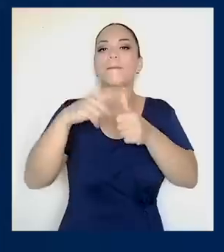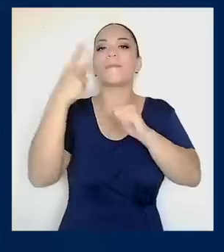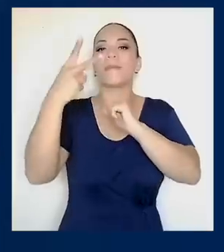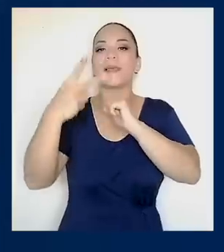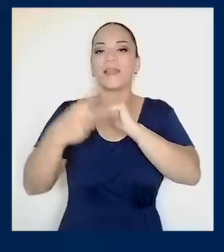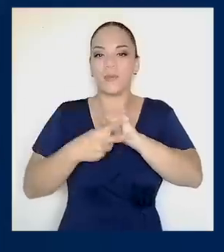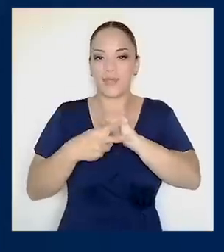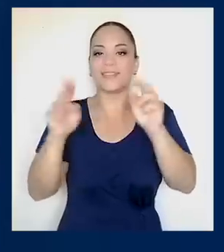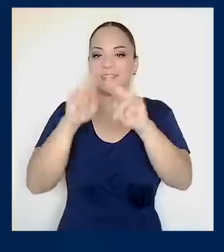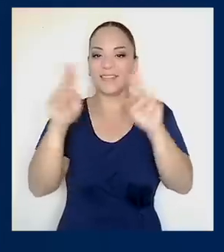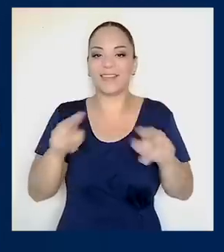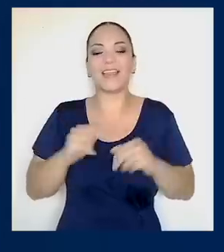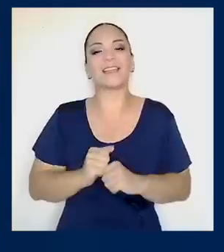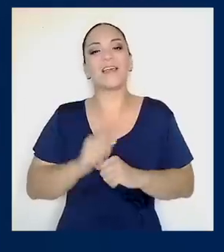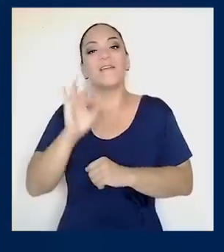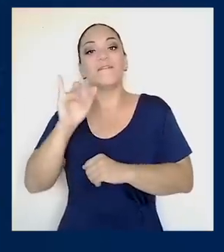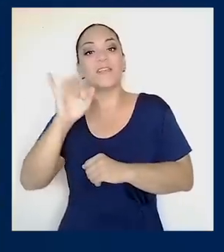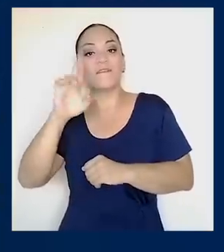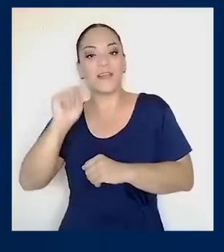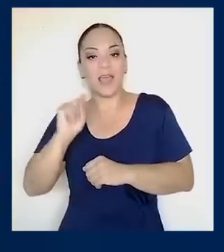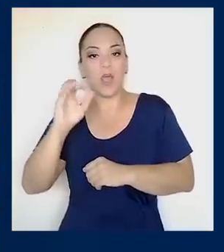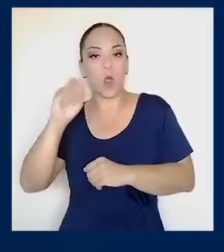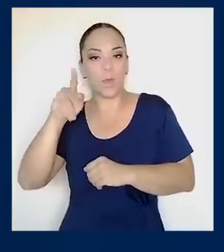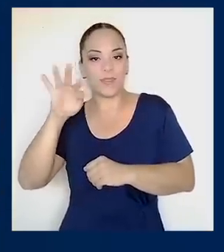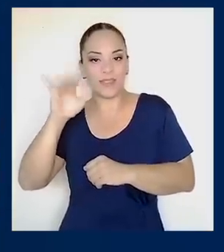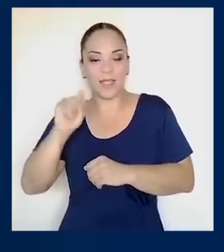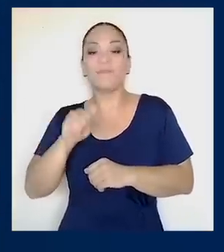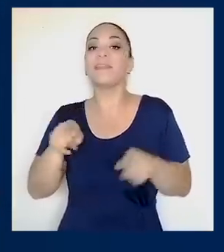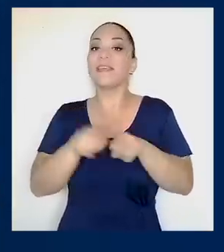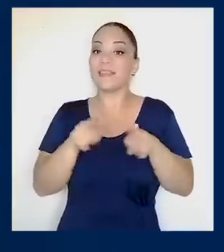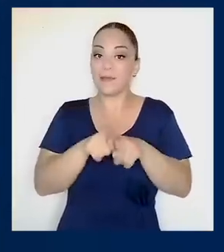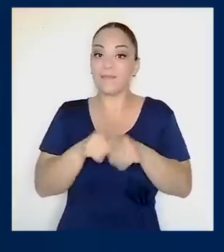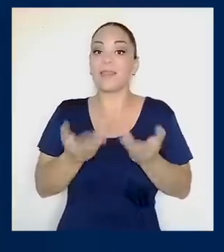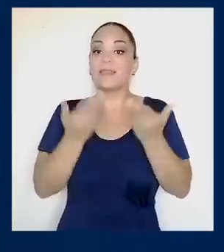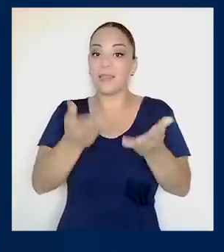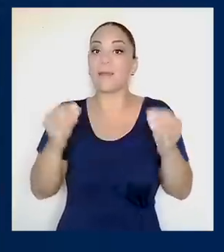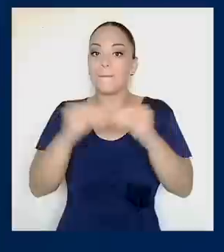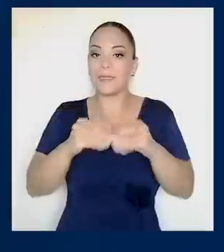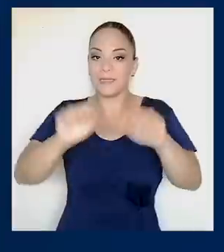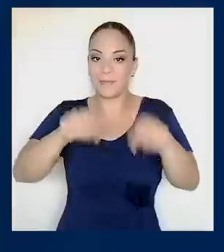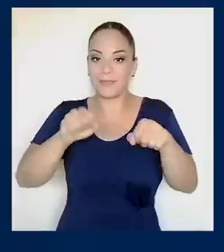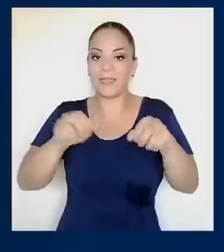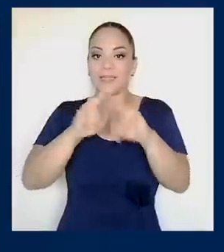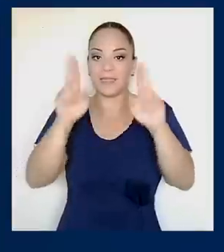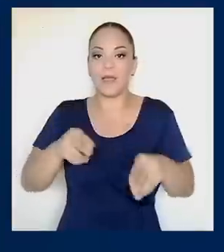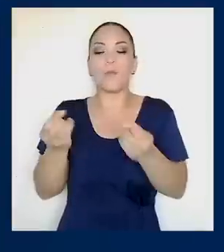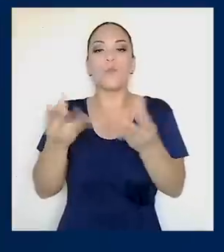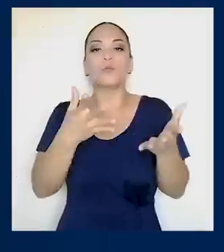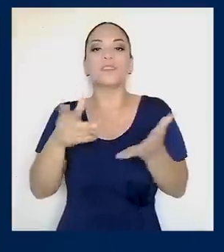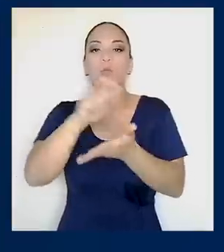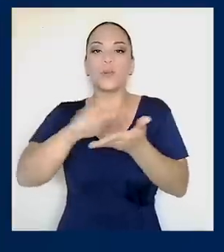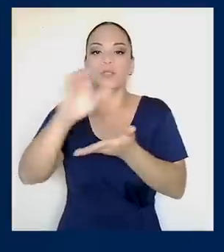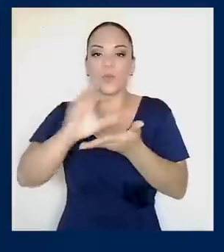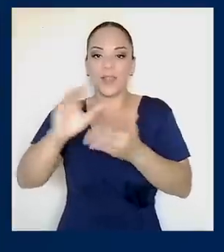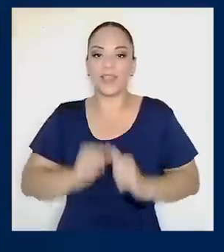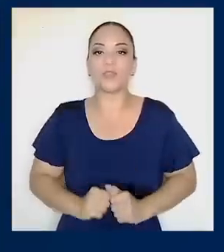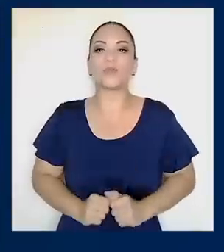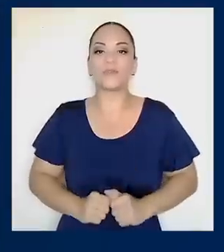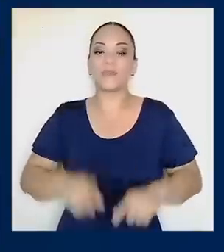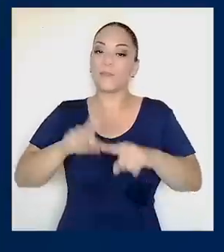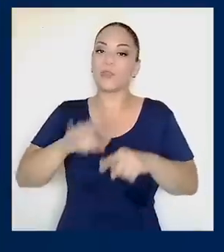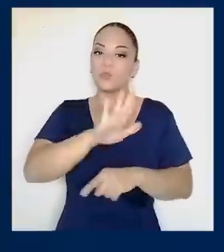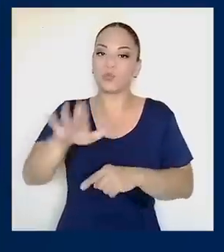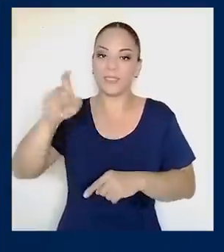primera vez mediante fibra óptica y también ampliar el ancho de banda a muchas otras escuelas y colegios